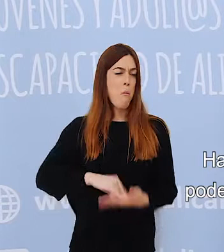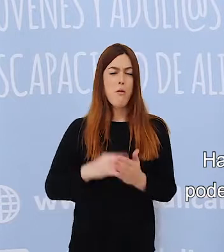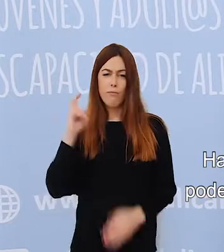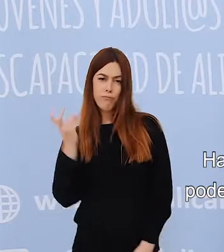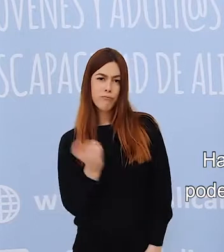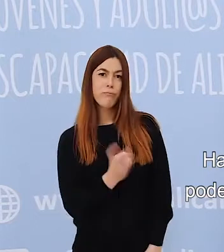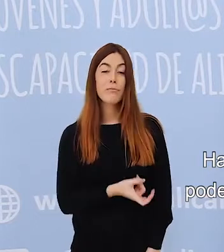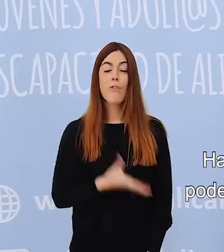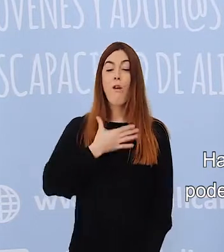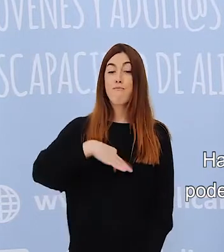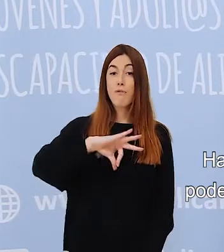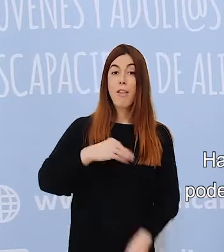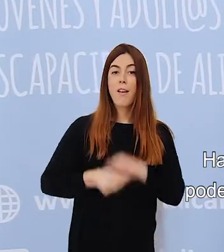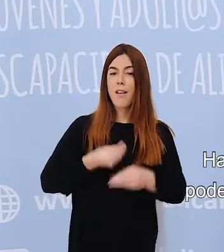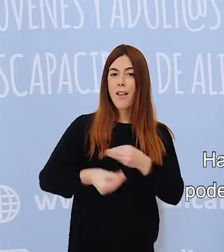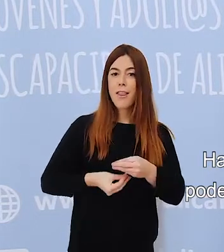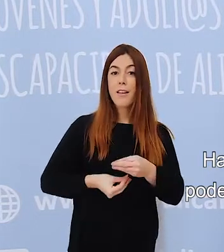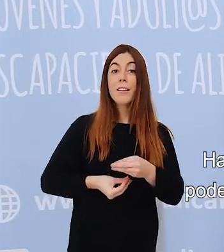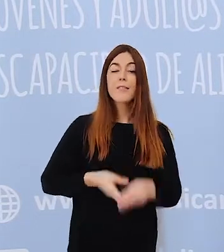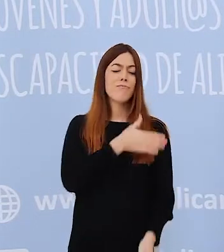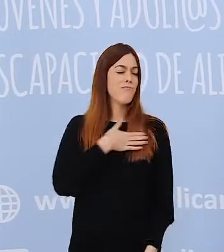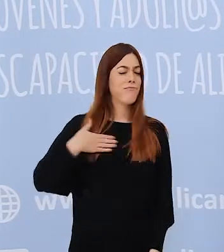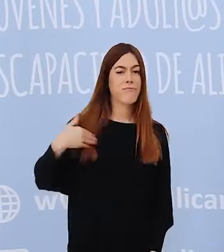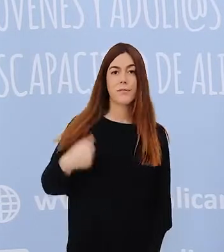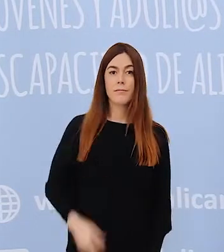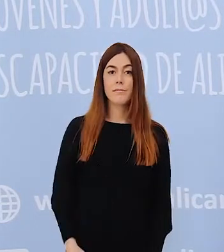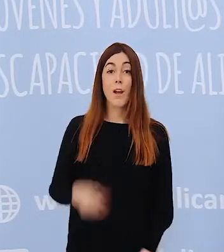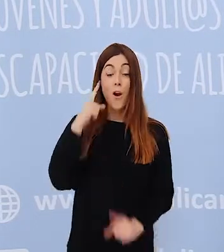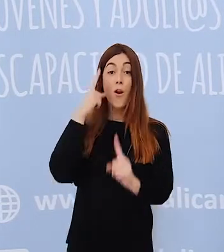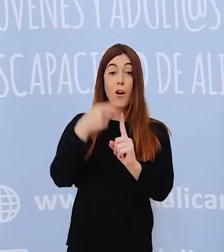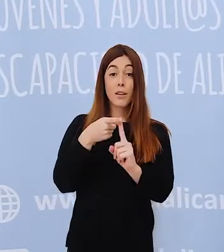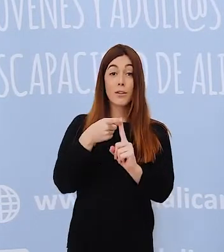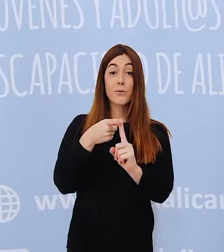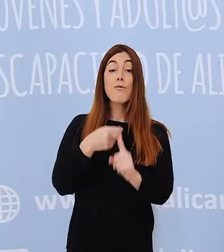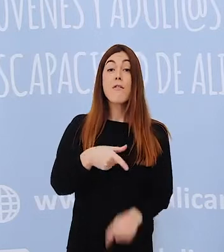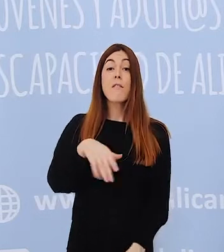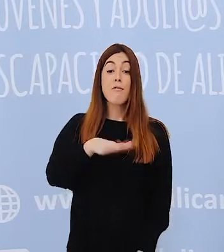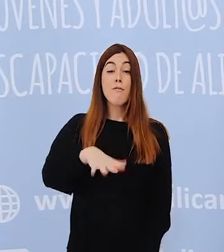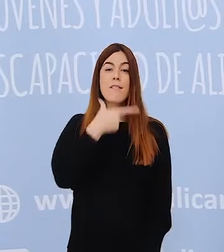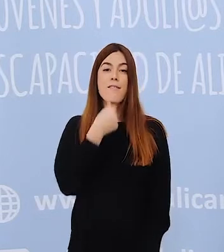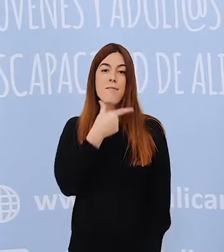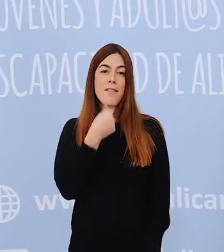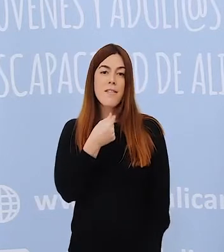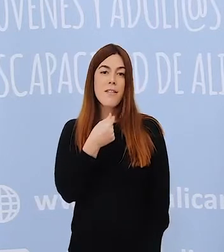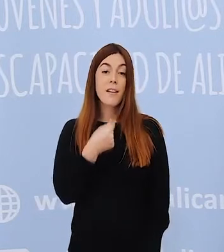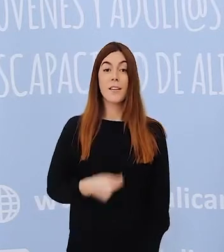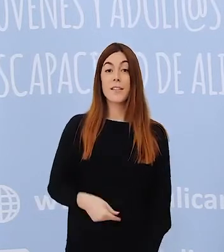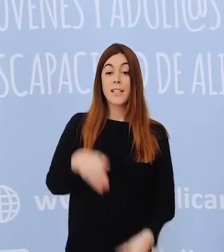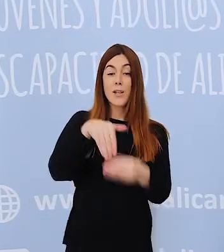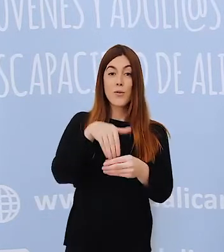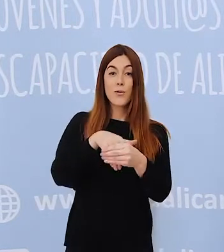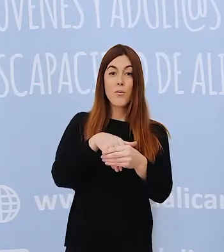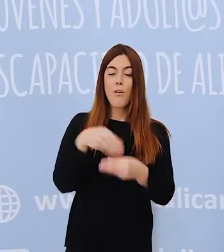esperamos poder continuar este proyecto y muchos otros con el fin de hacer de San Vicente un lugar totalmente inclusivo.